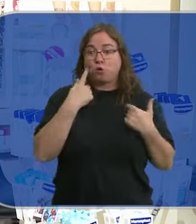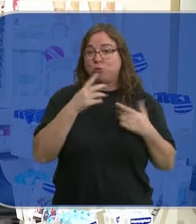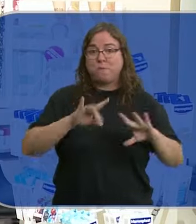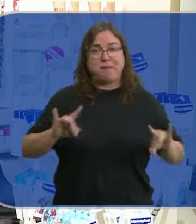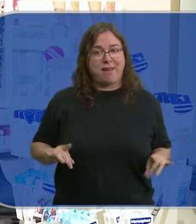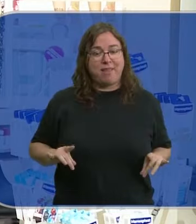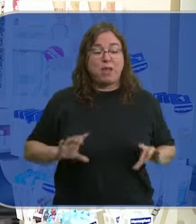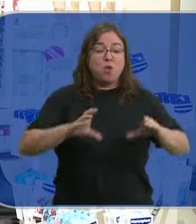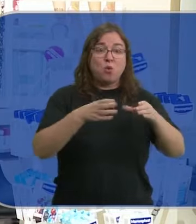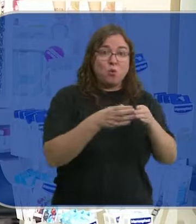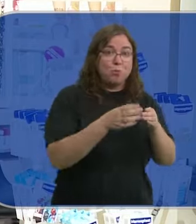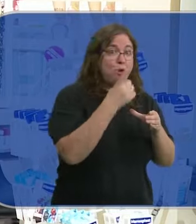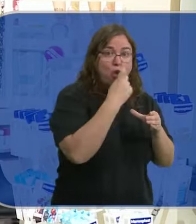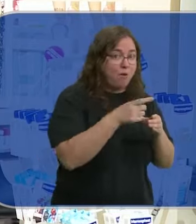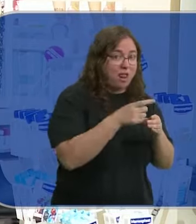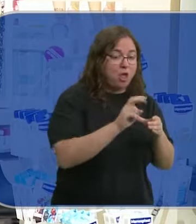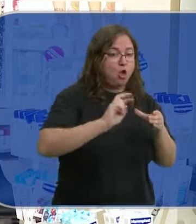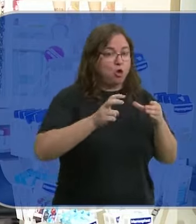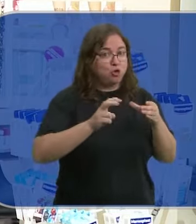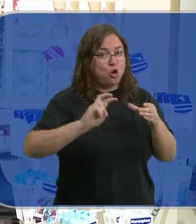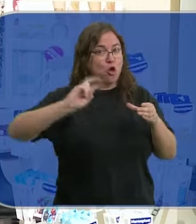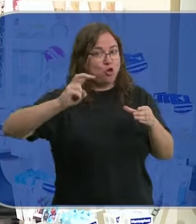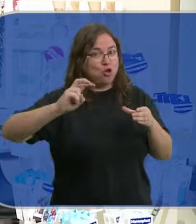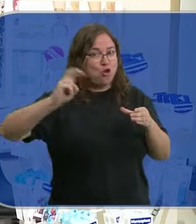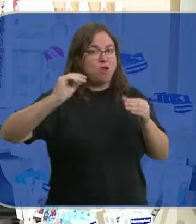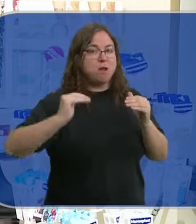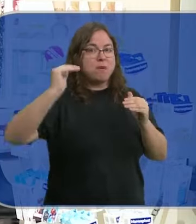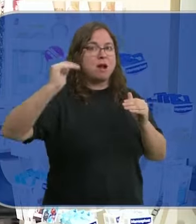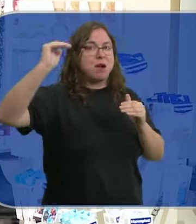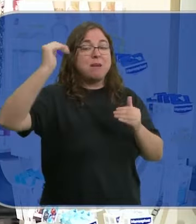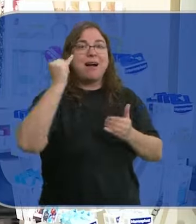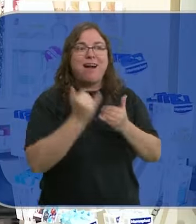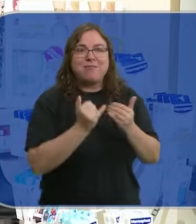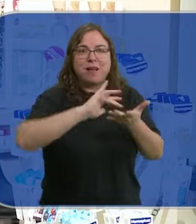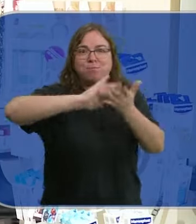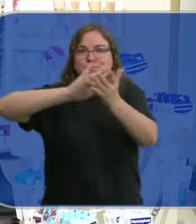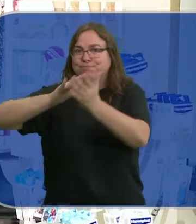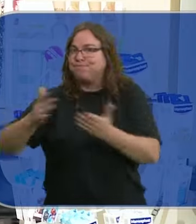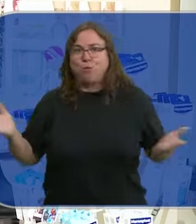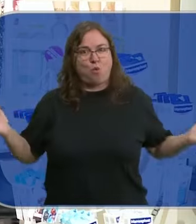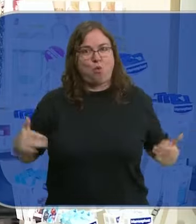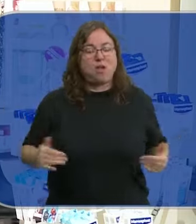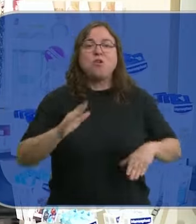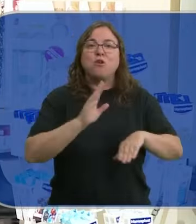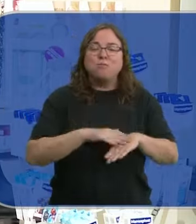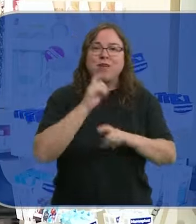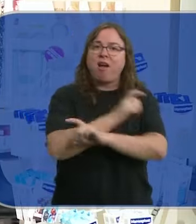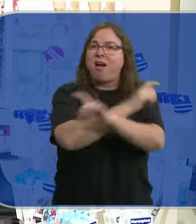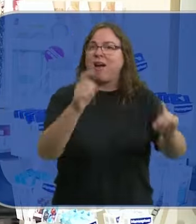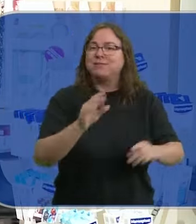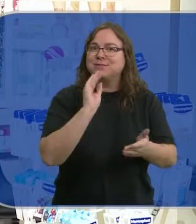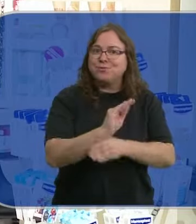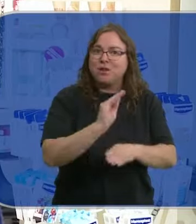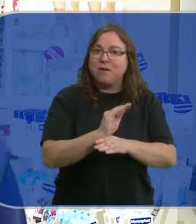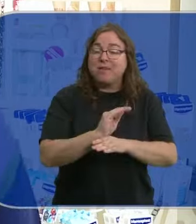o un grupo de antibióticos se pasa a utilizar otro, pero claro llega un momento en que el arsenal se nos puede acabar, por eso se está alertando